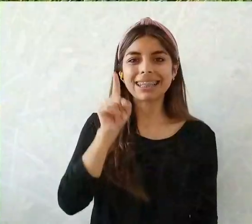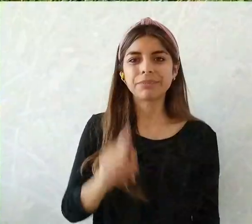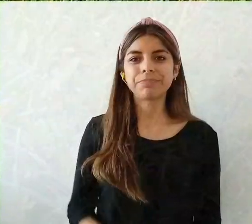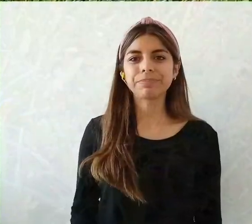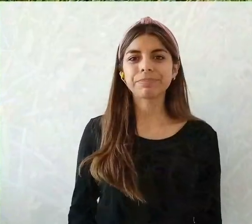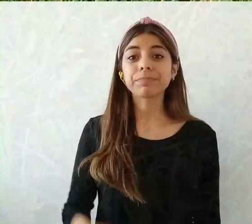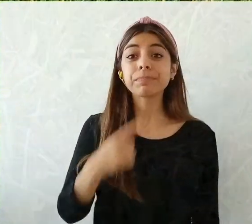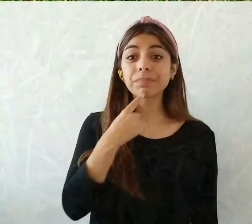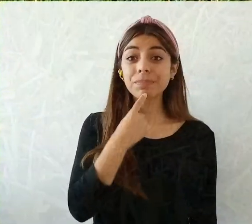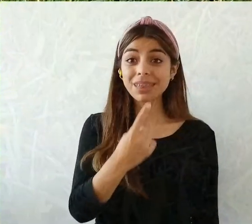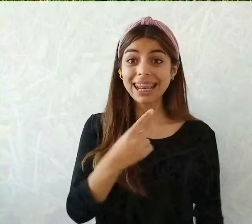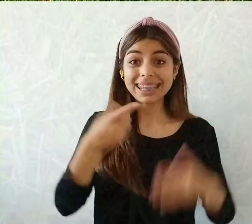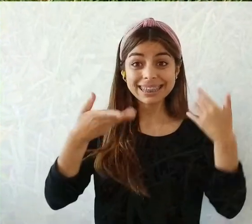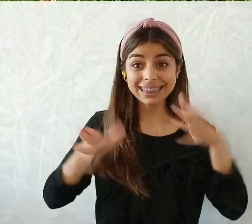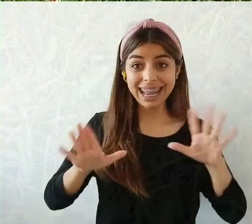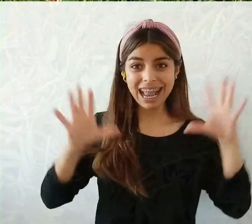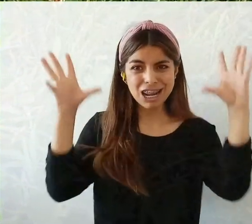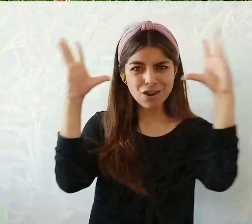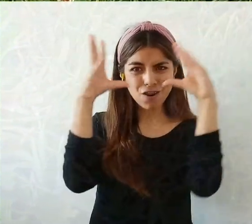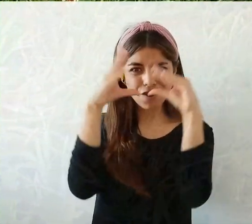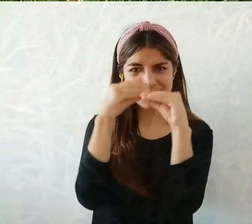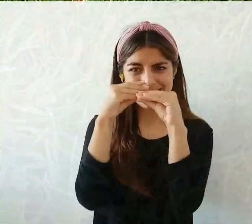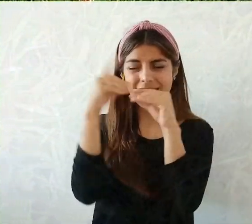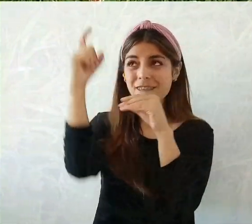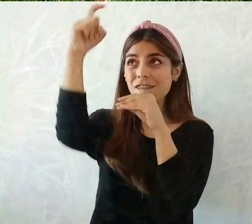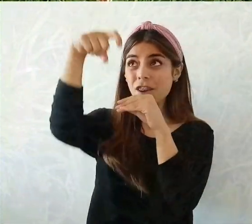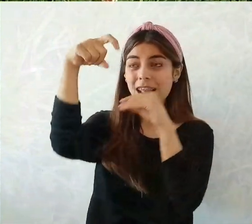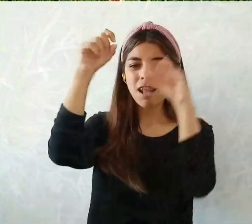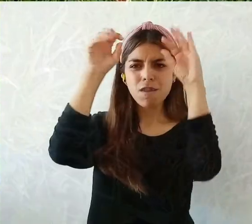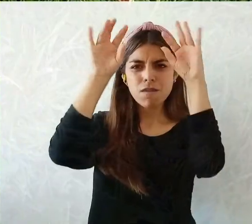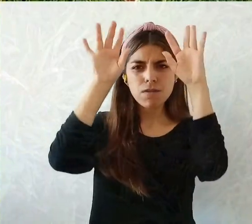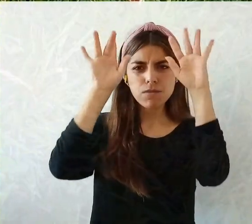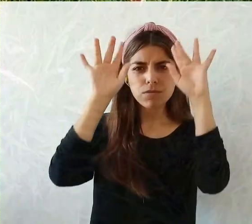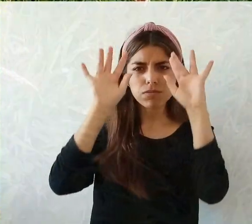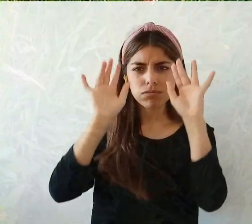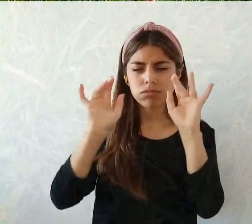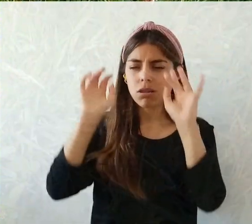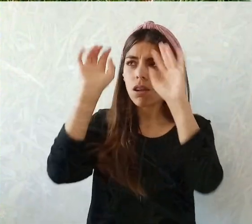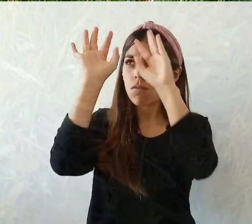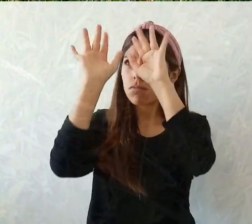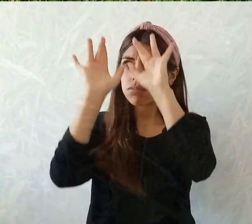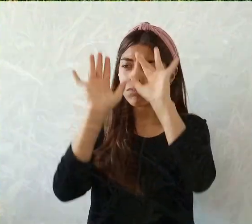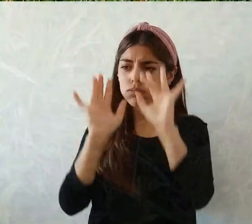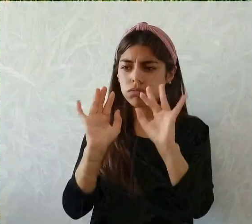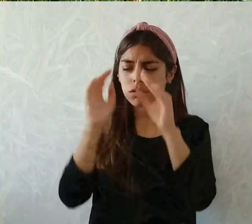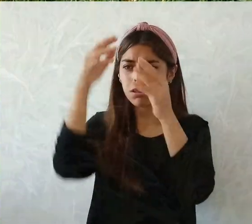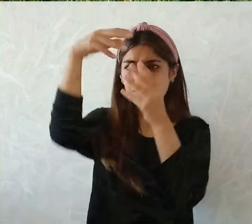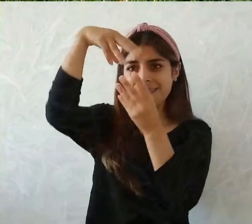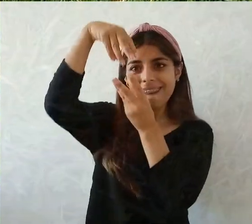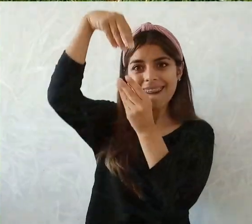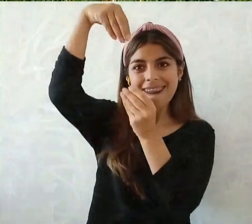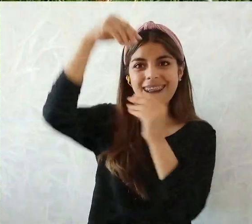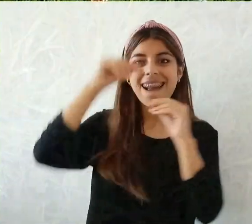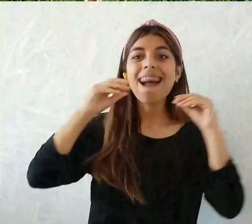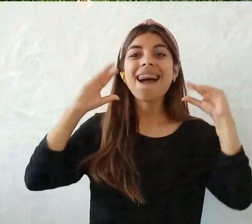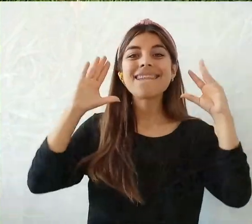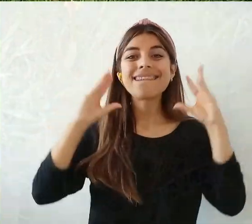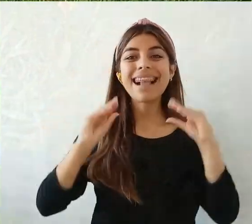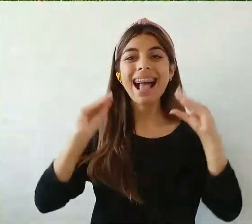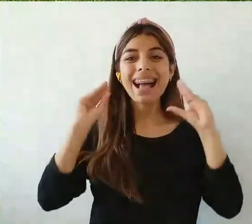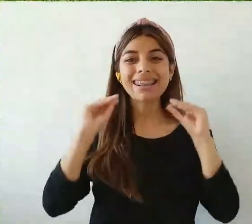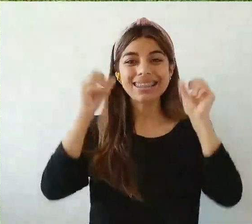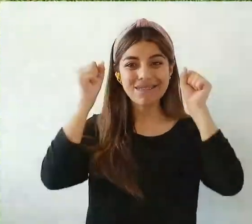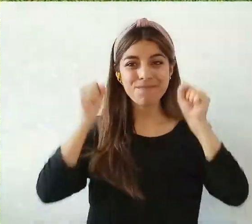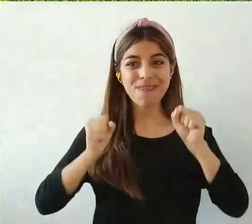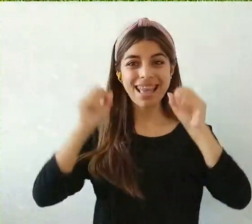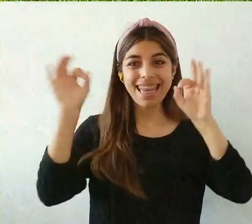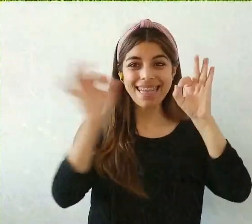uno lo deja en la noche, hay que dejarlo afuera para que agarre el rocío de la pampa y llega y queda blandita el otro día para tejer.